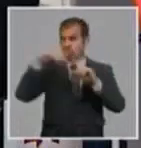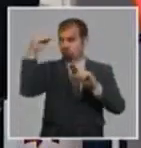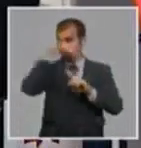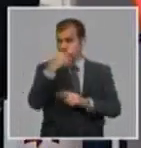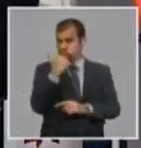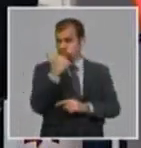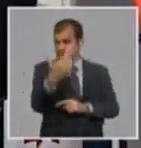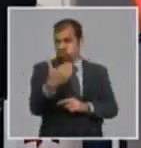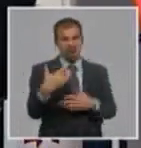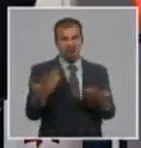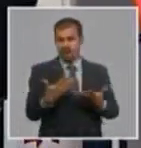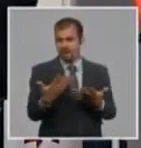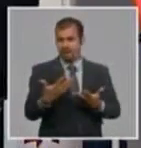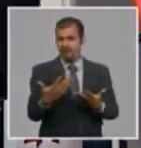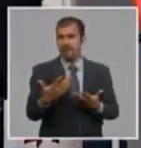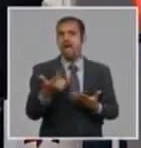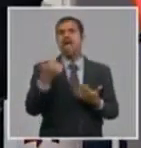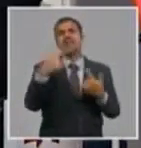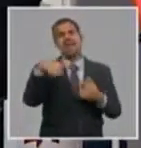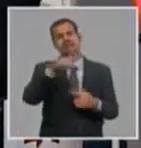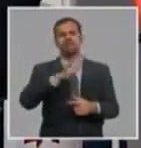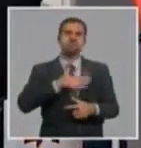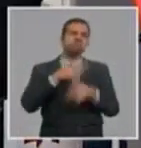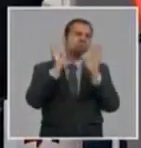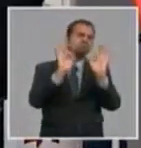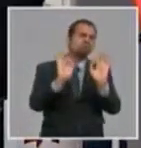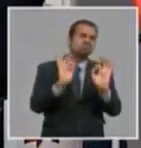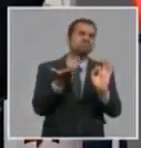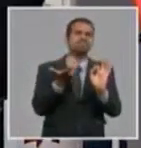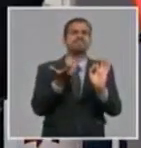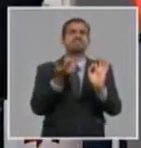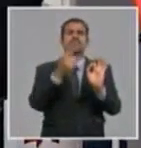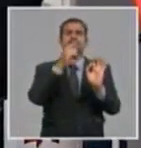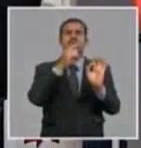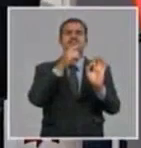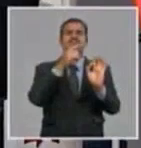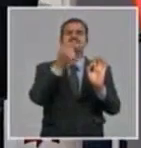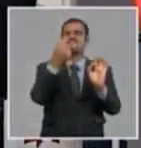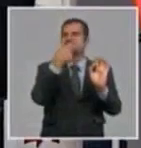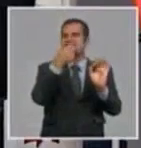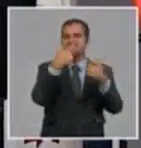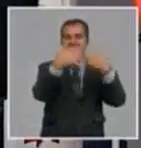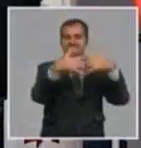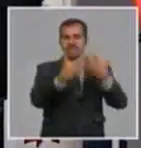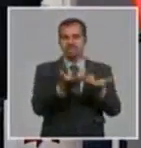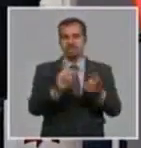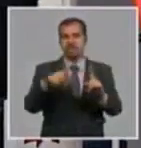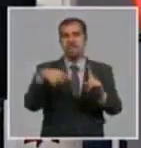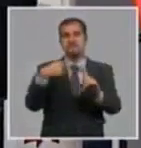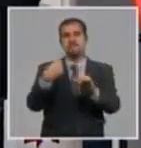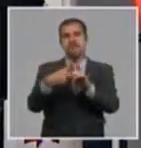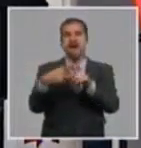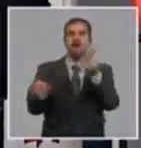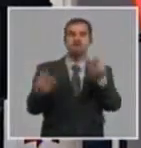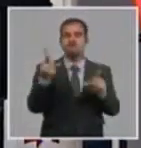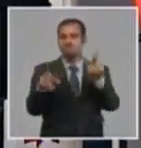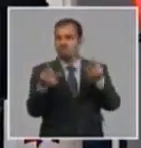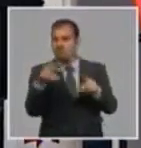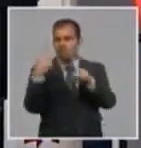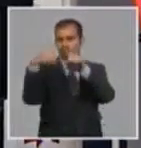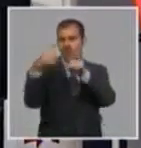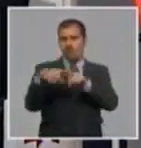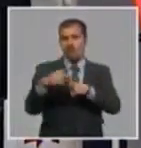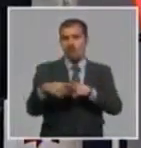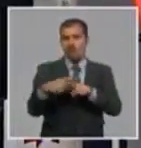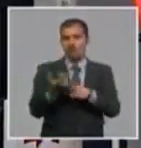biofarmacéutica, se caracteriza en el tema de la inteligencia artificial, la robótica, la nanosciencia, la